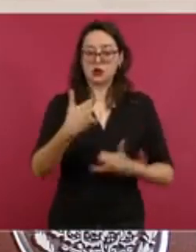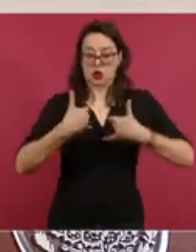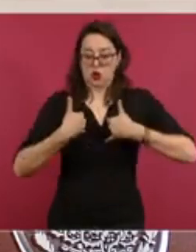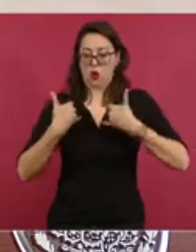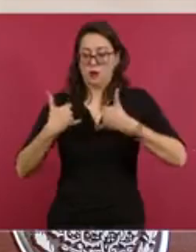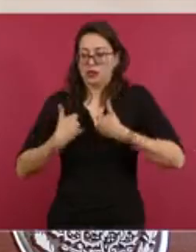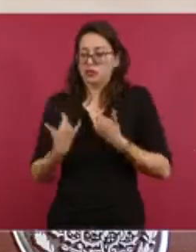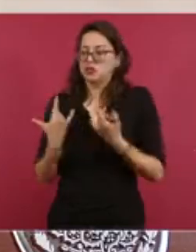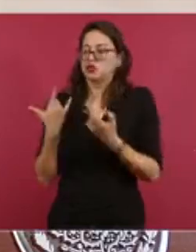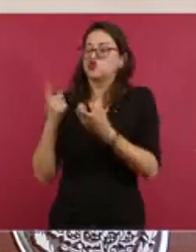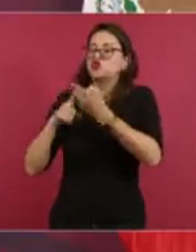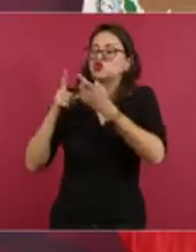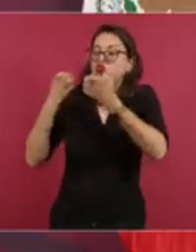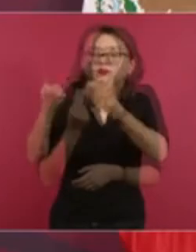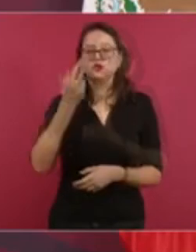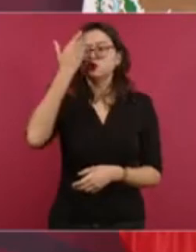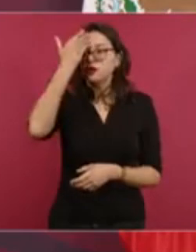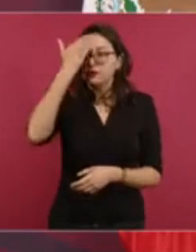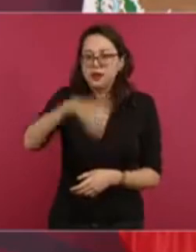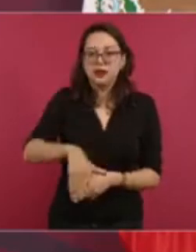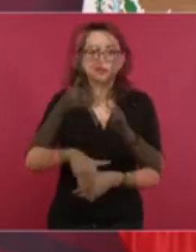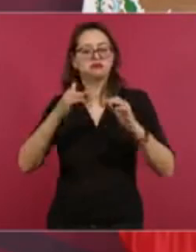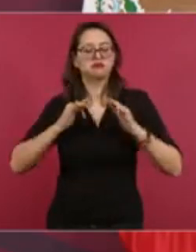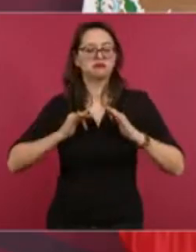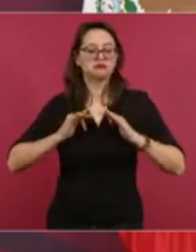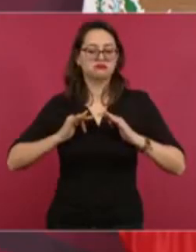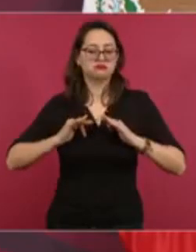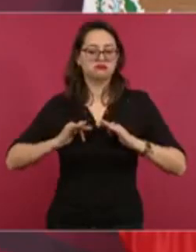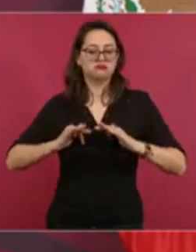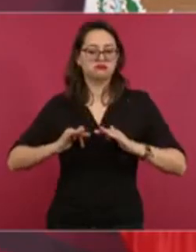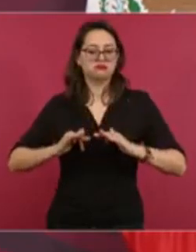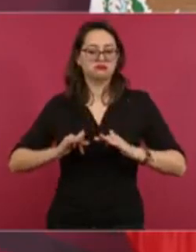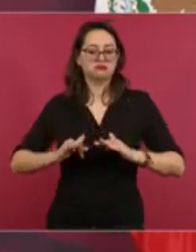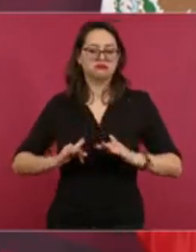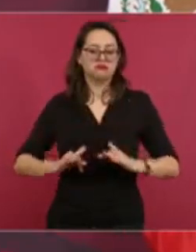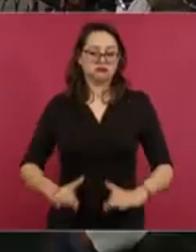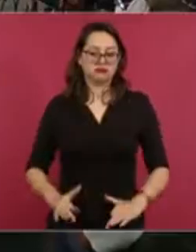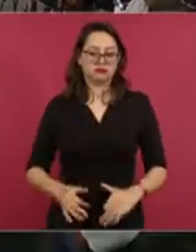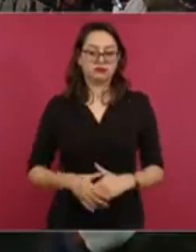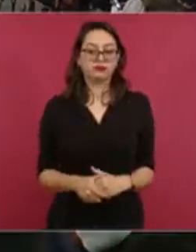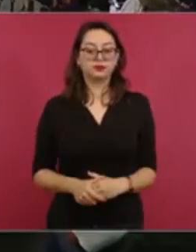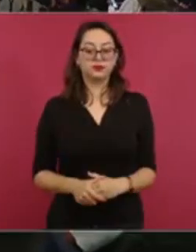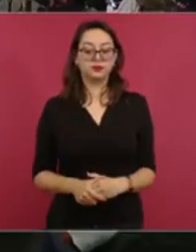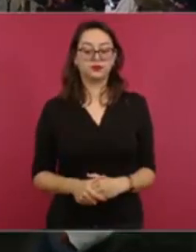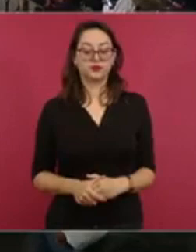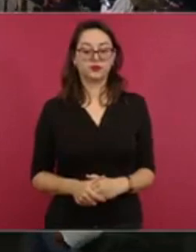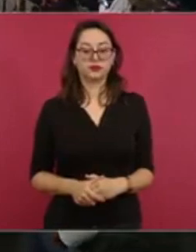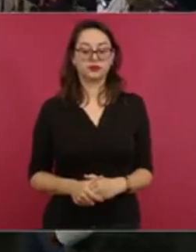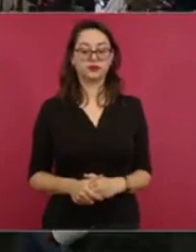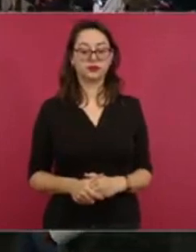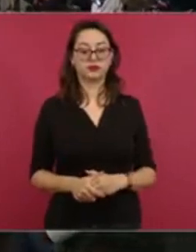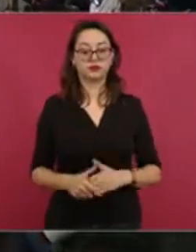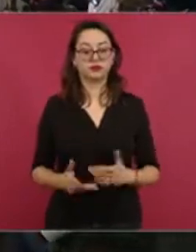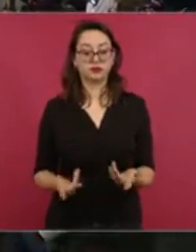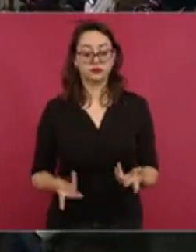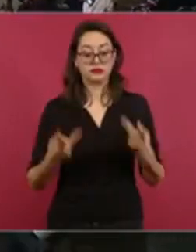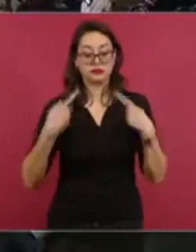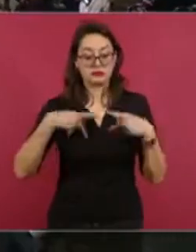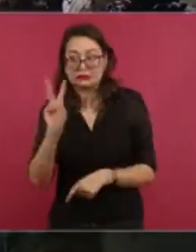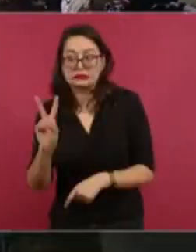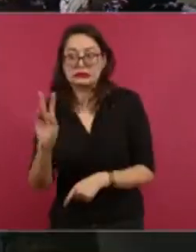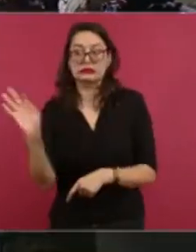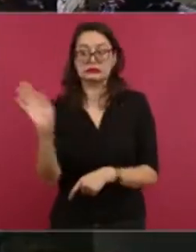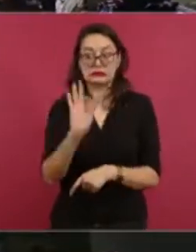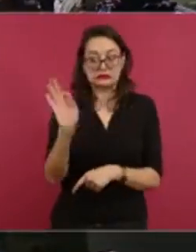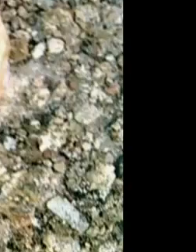a aliviar a todos. Y vamos a proteger a quienes nos